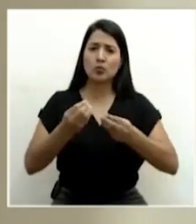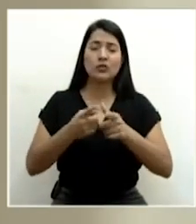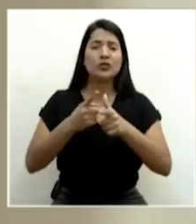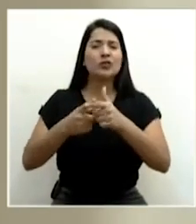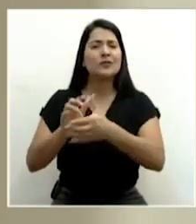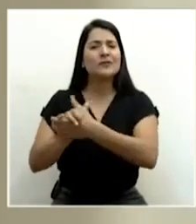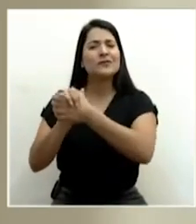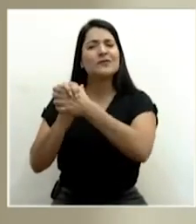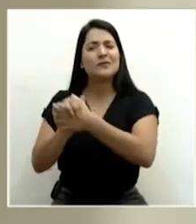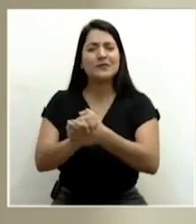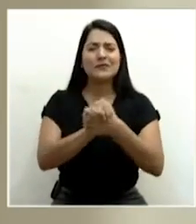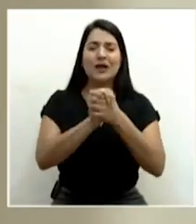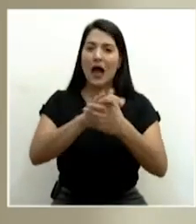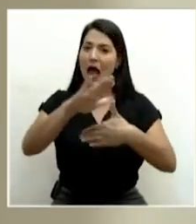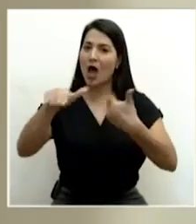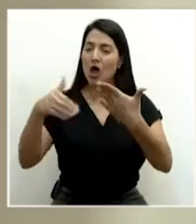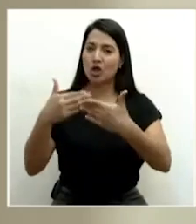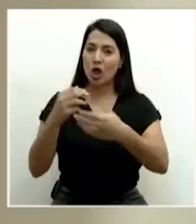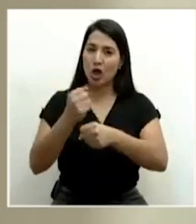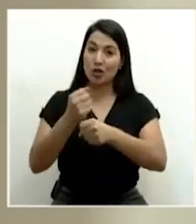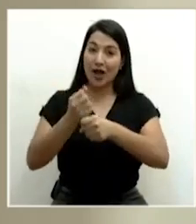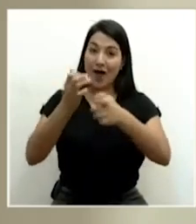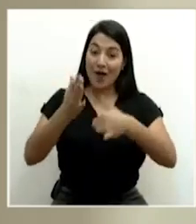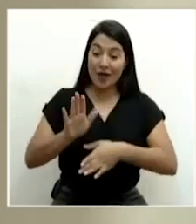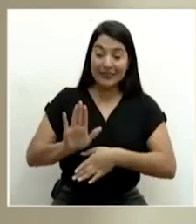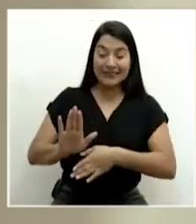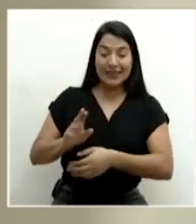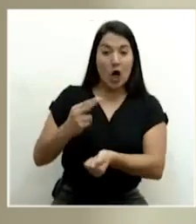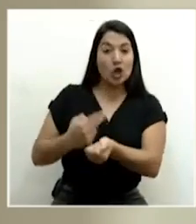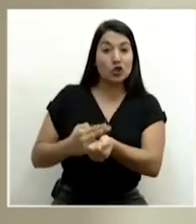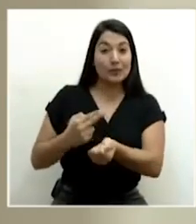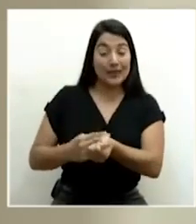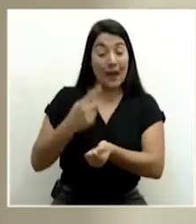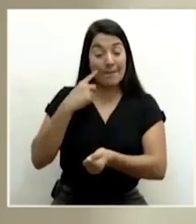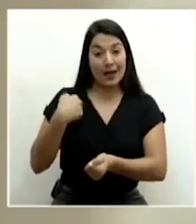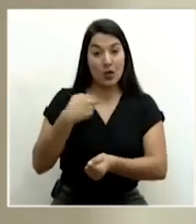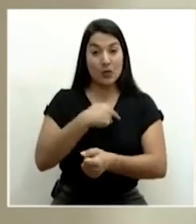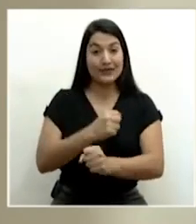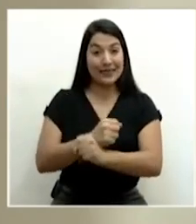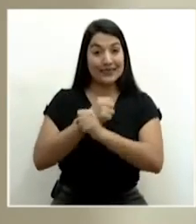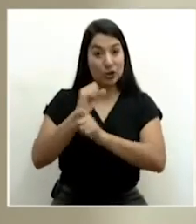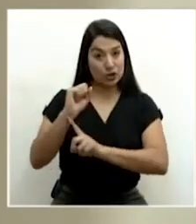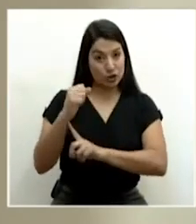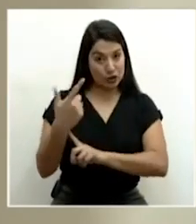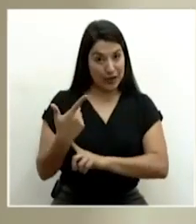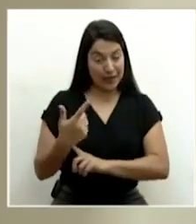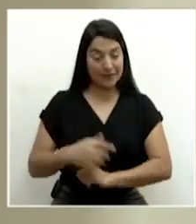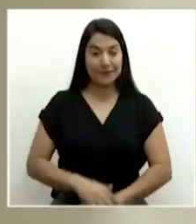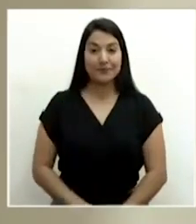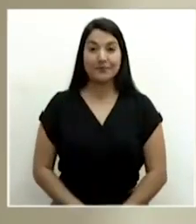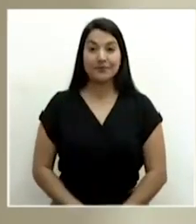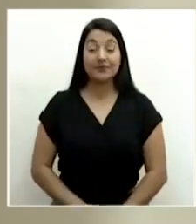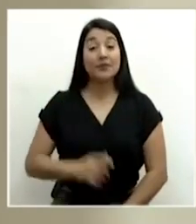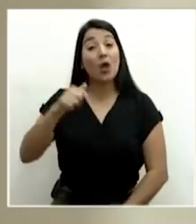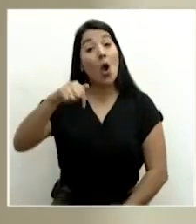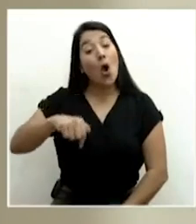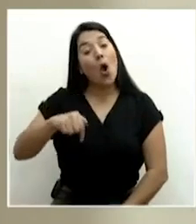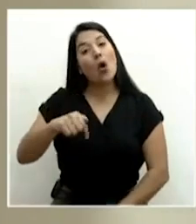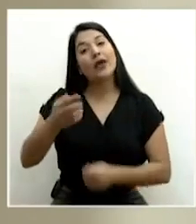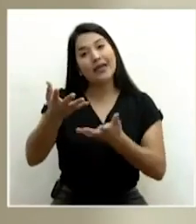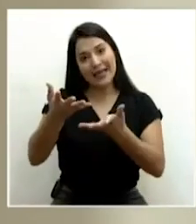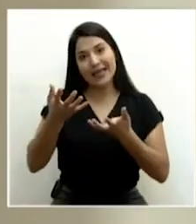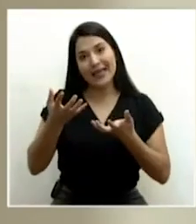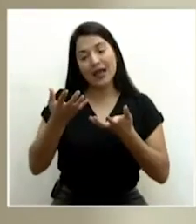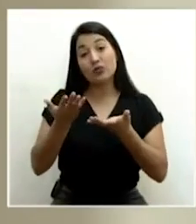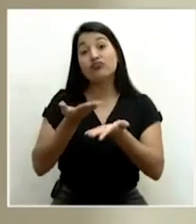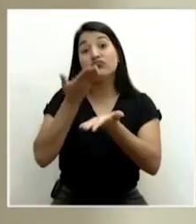personal de ese gran hospital de nuestra seguridad social. Hoy quiero traer unos